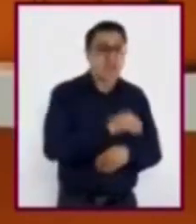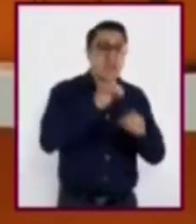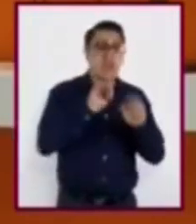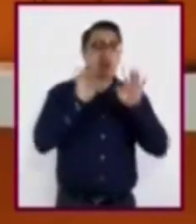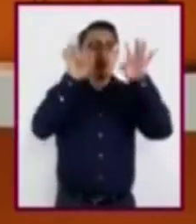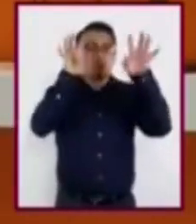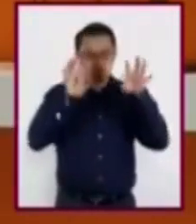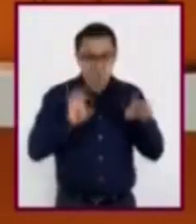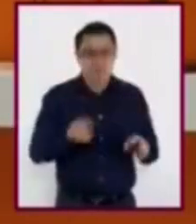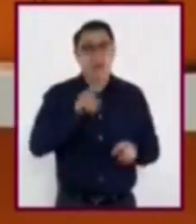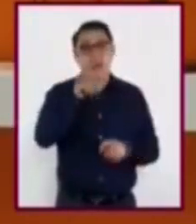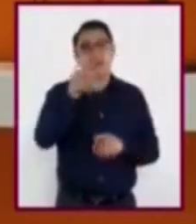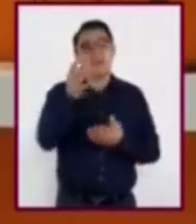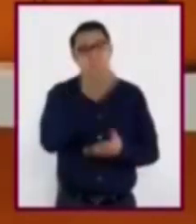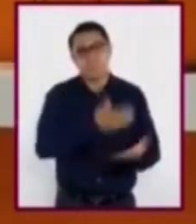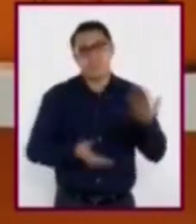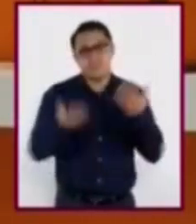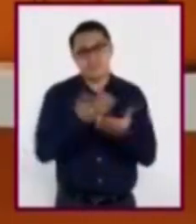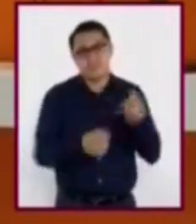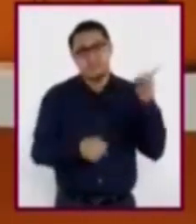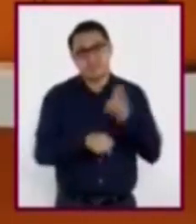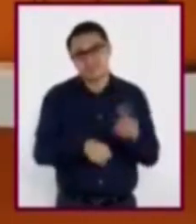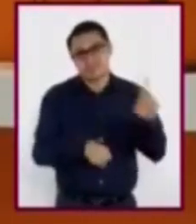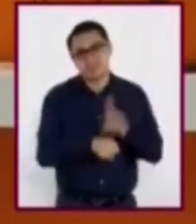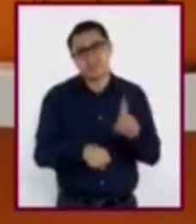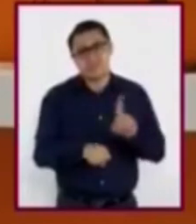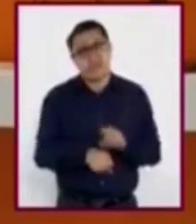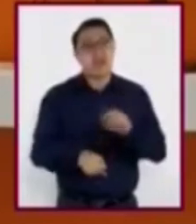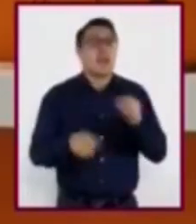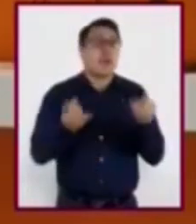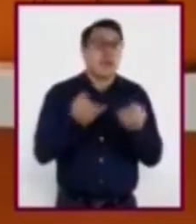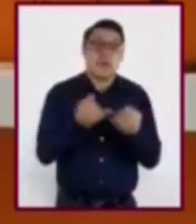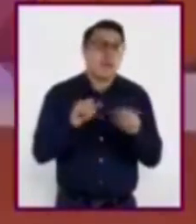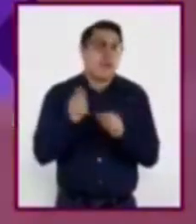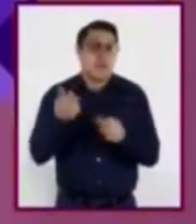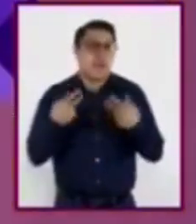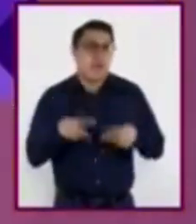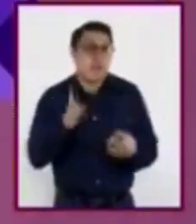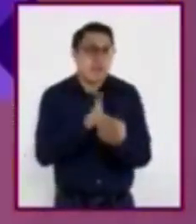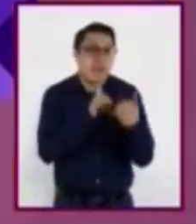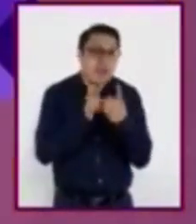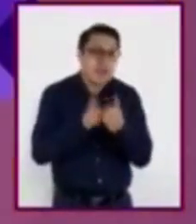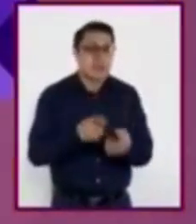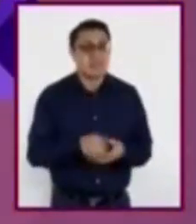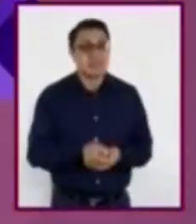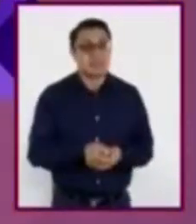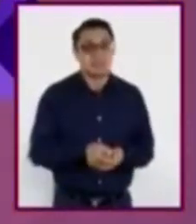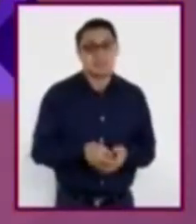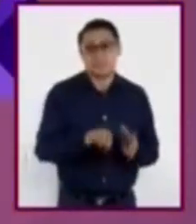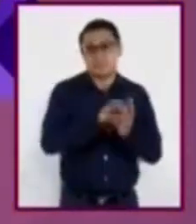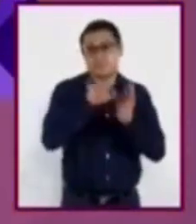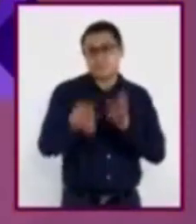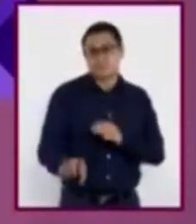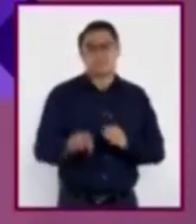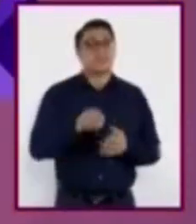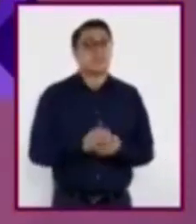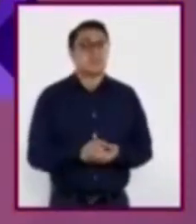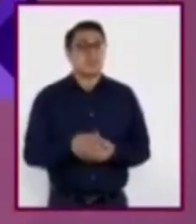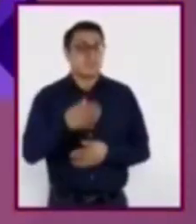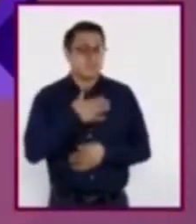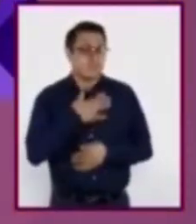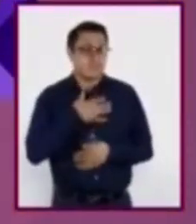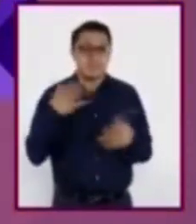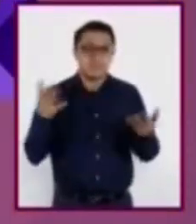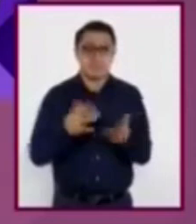ámbitos en los que interactúan todos los días y con otras personas. Pueden tomar como ejemplo el que